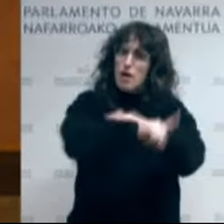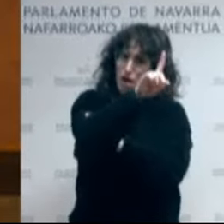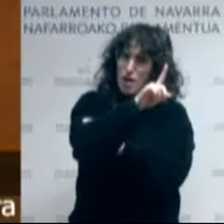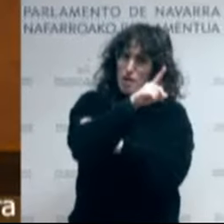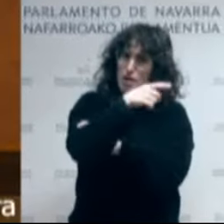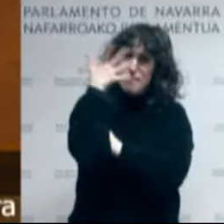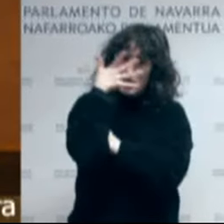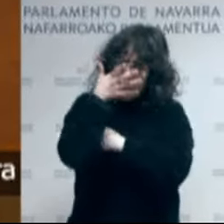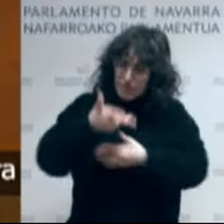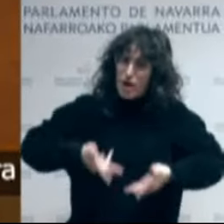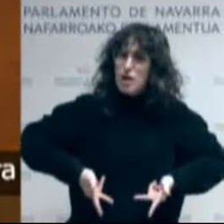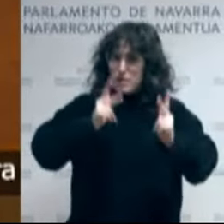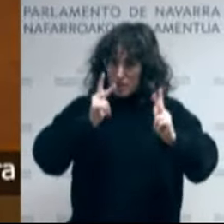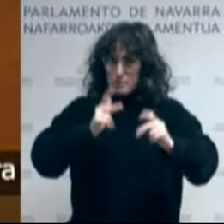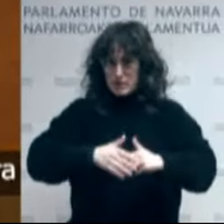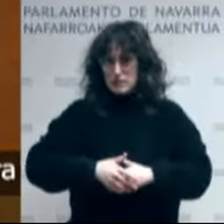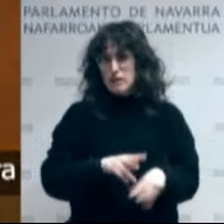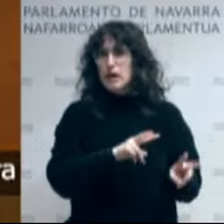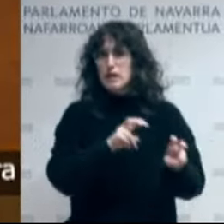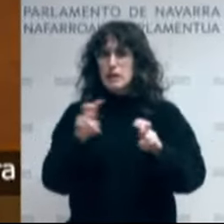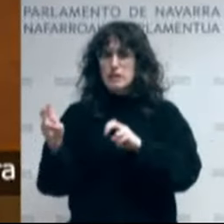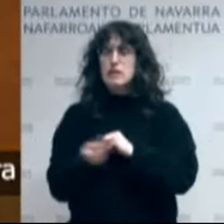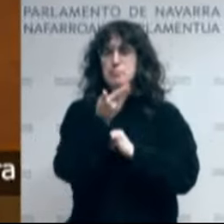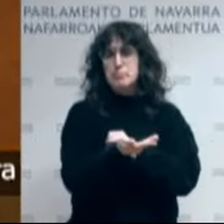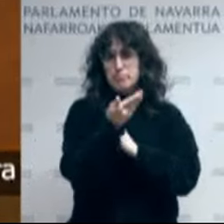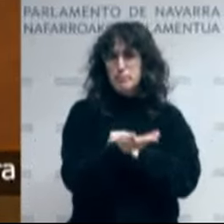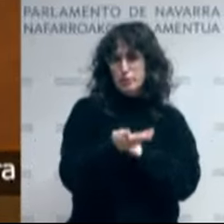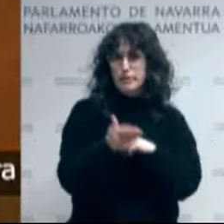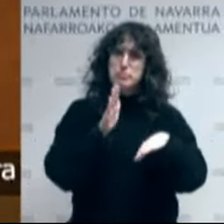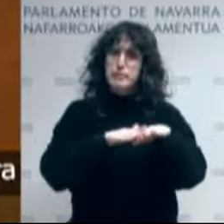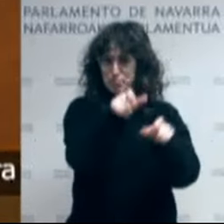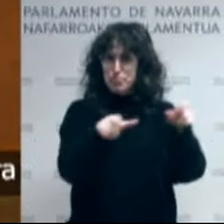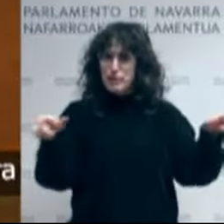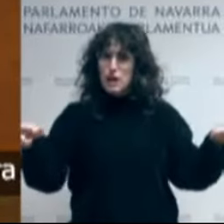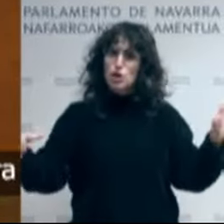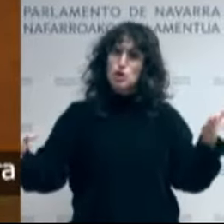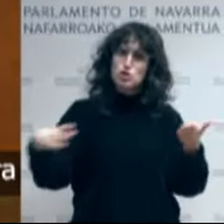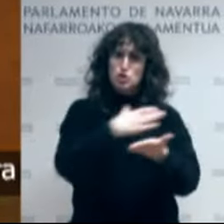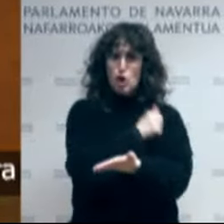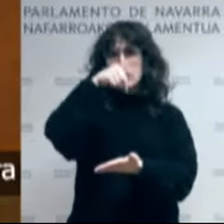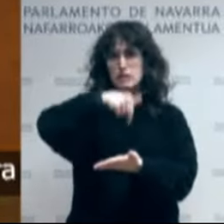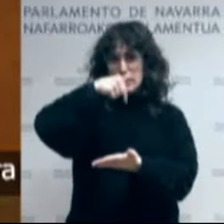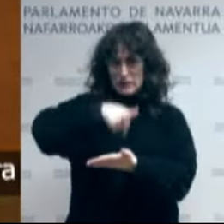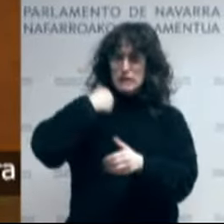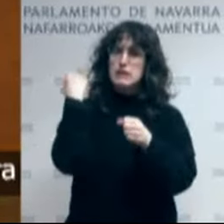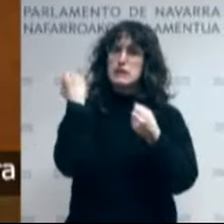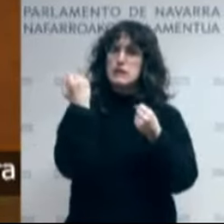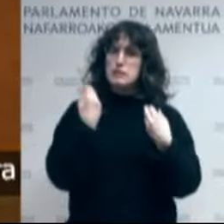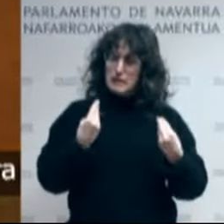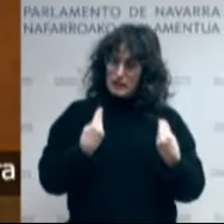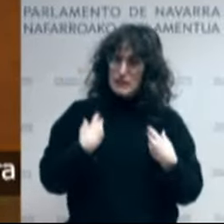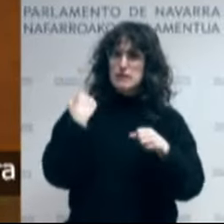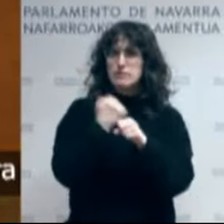emango digute, Nafarroan bizi eta lan egiten dugun pertsona guztion zat. Gure